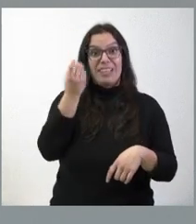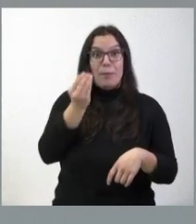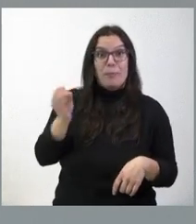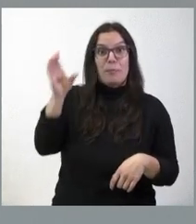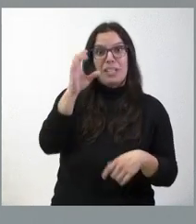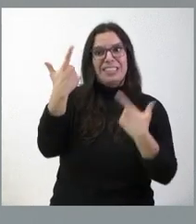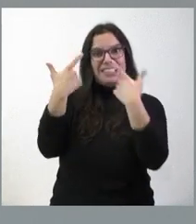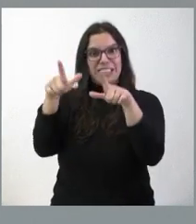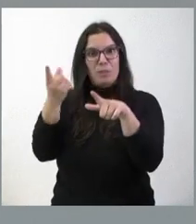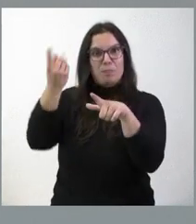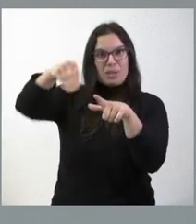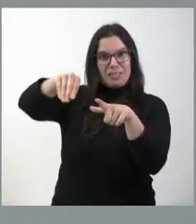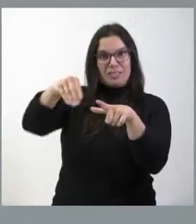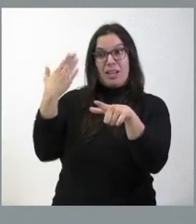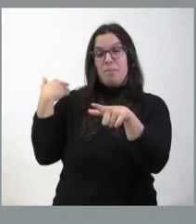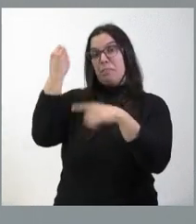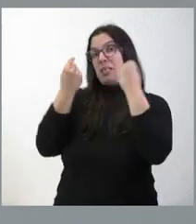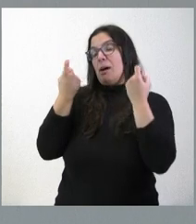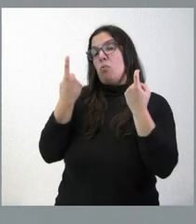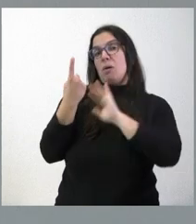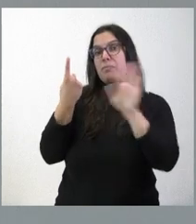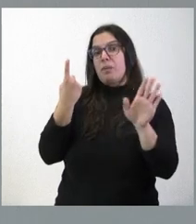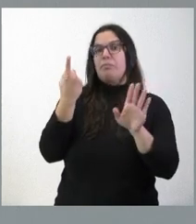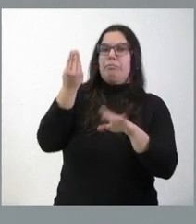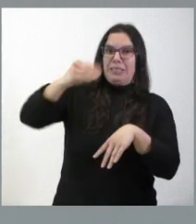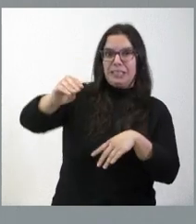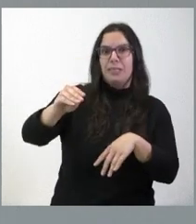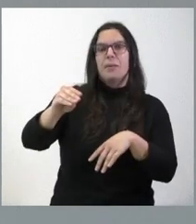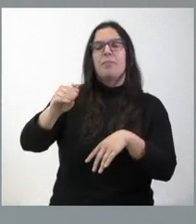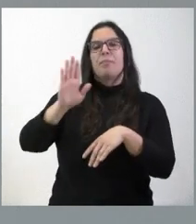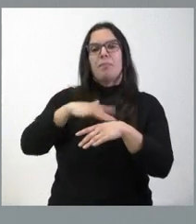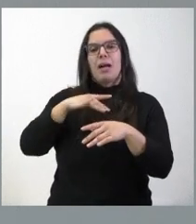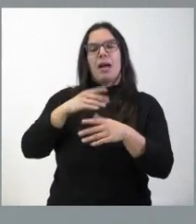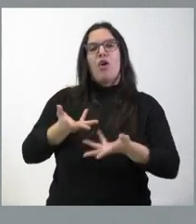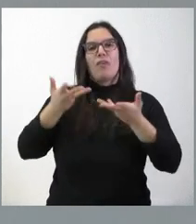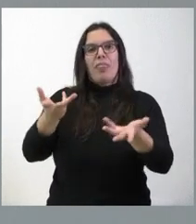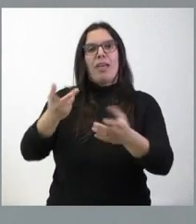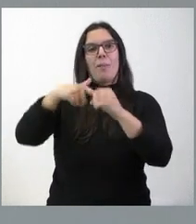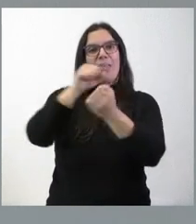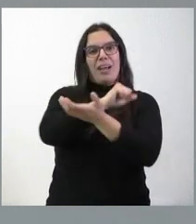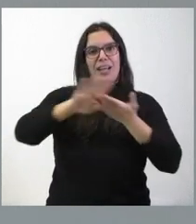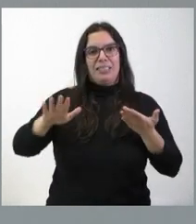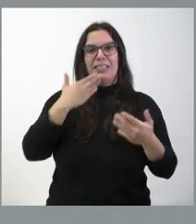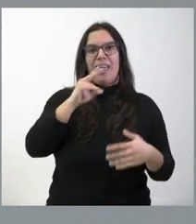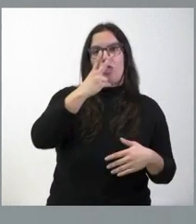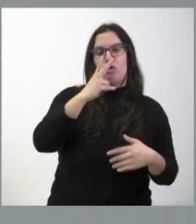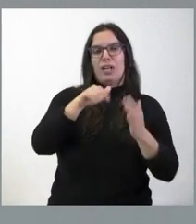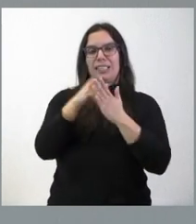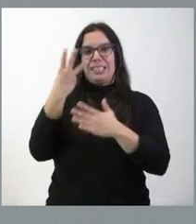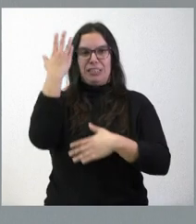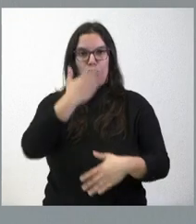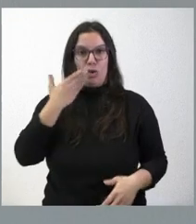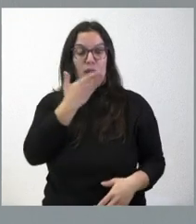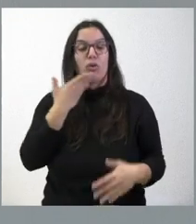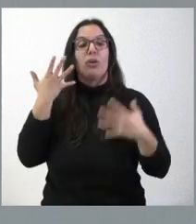unidad más de la que estaba inicialmente considerada en la planificación para esta gratuidad de la enseñanza de dos a tres años. Lo que hacemos es añadir